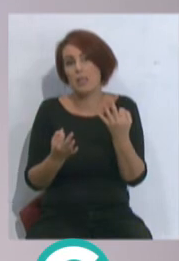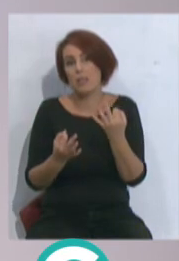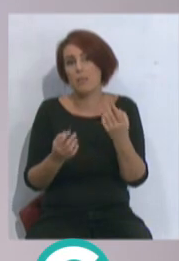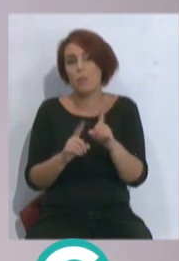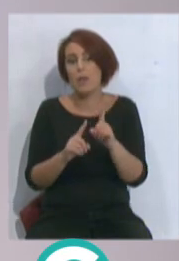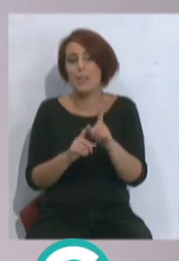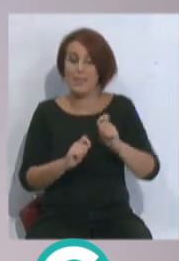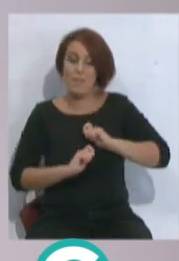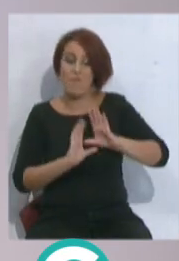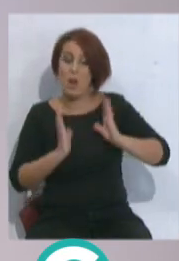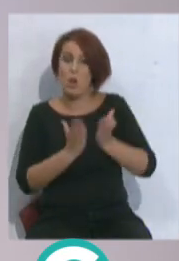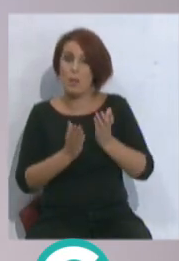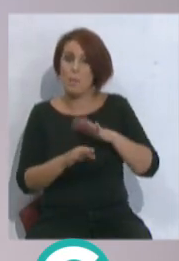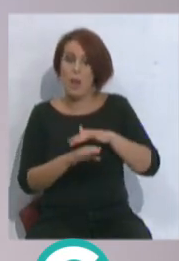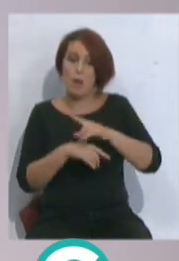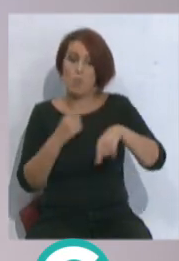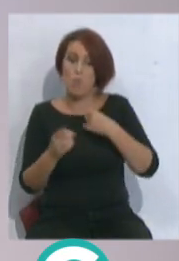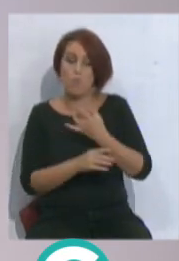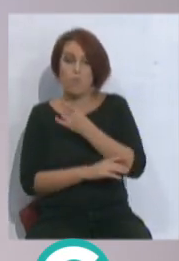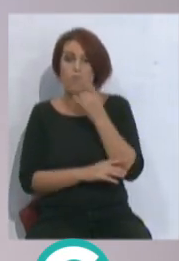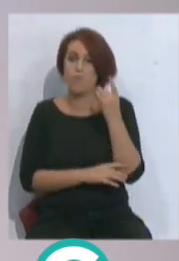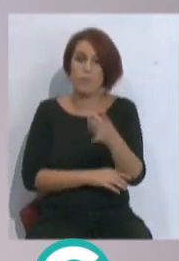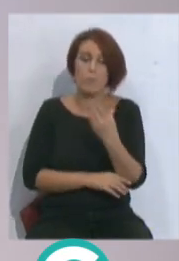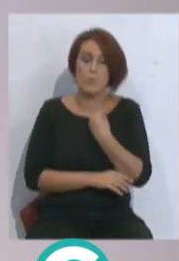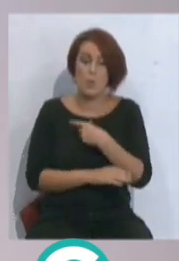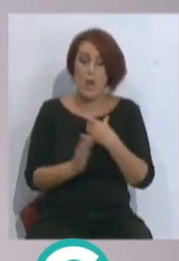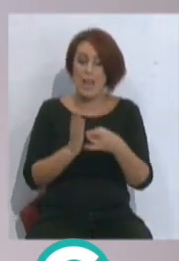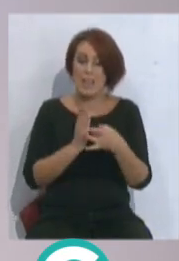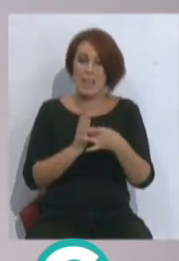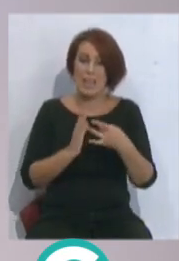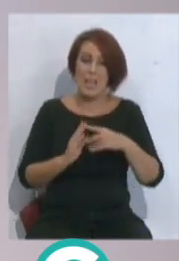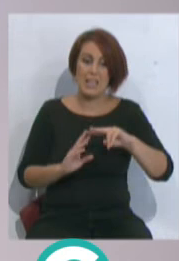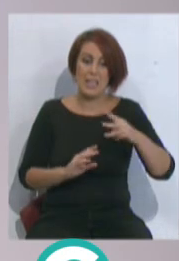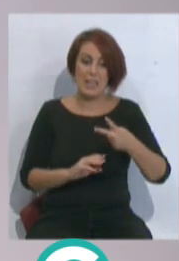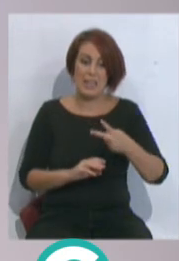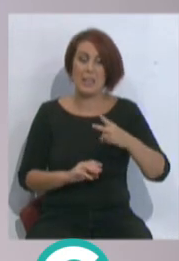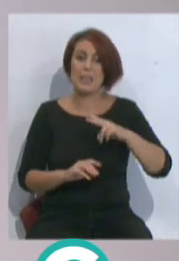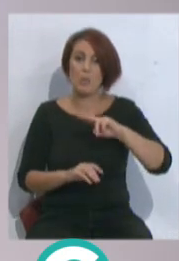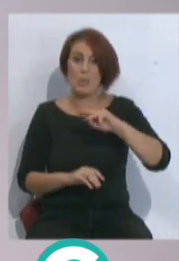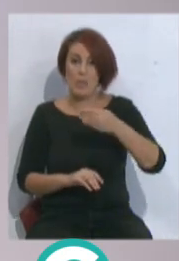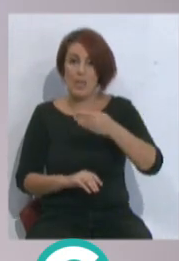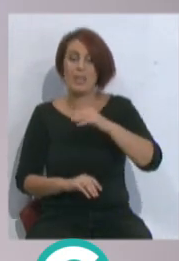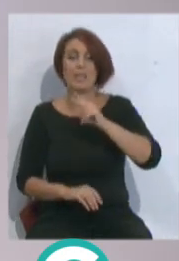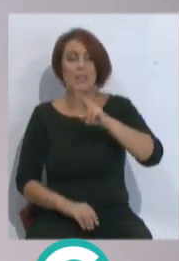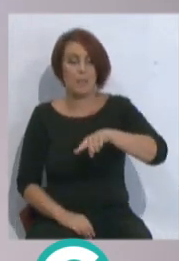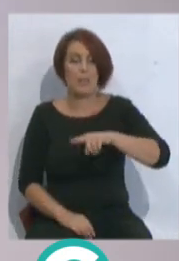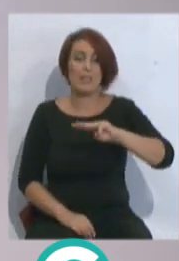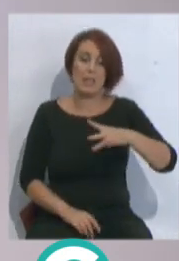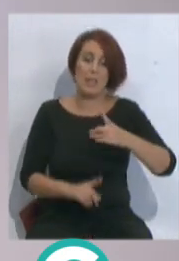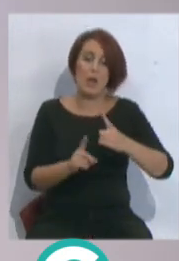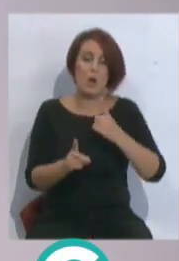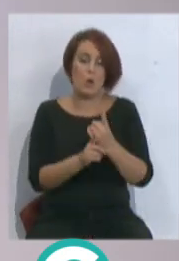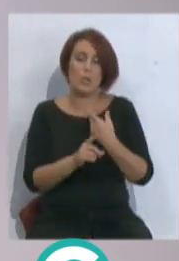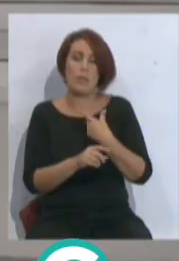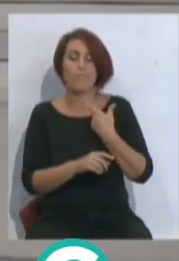le surtan de balones para que podamos ver esa misma calidad que vimos contra equipos de tercera y segunda vez que lo veamos en primera división que lógicamente los defensores son más